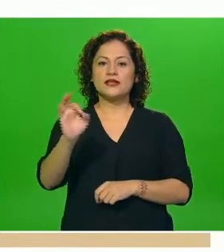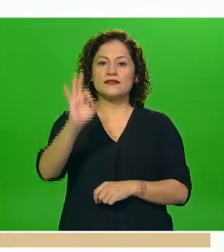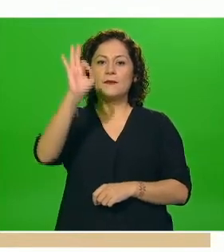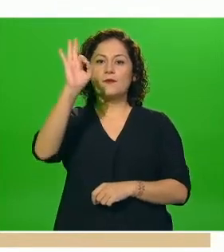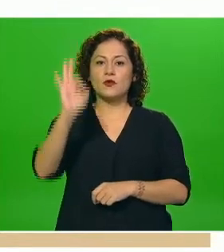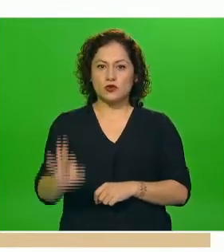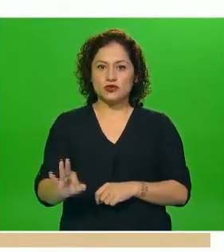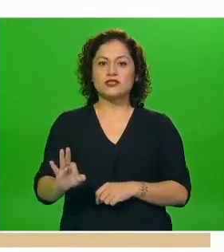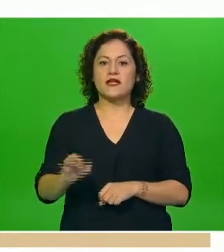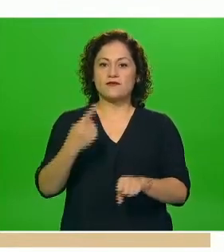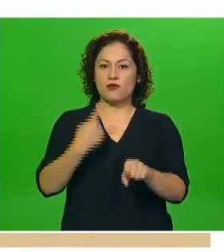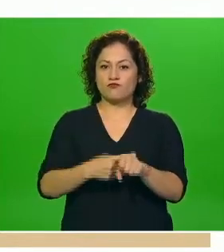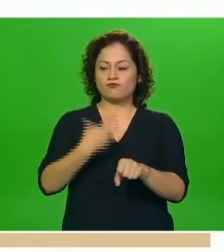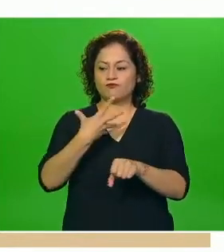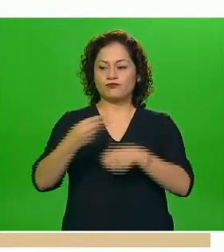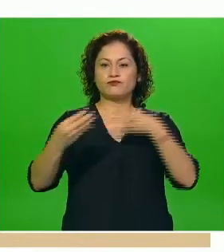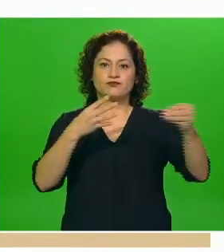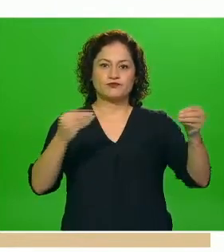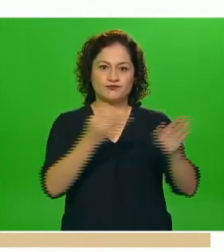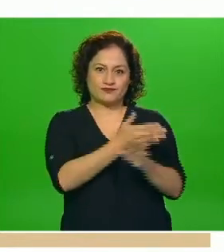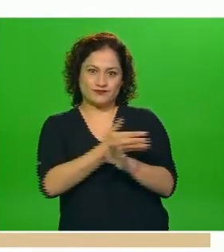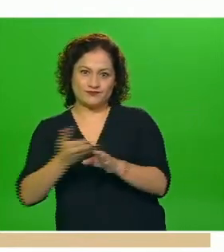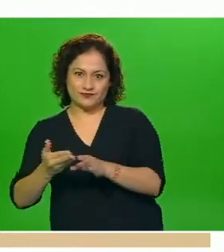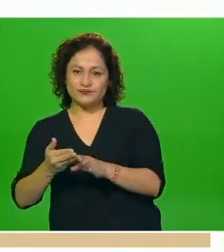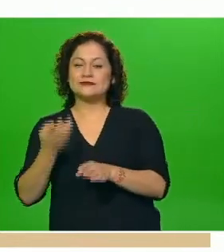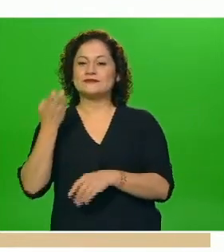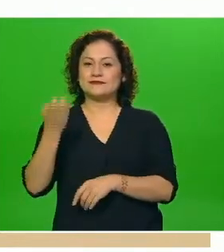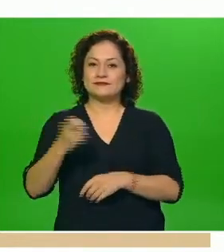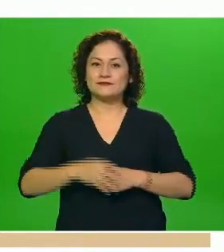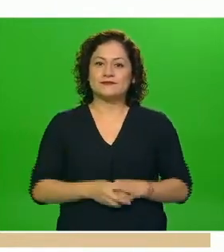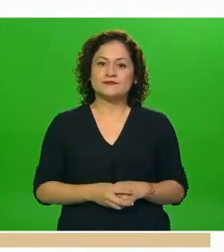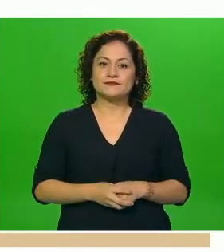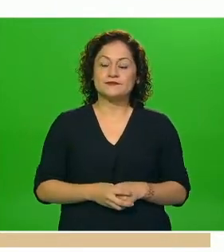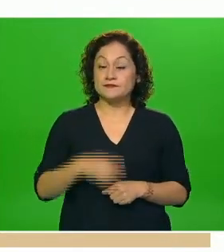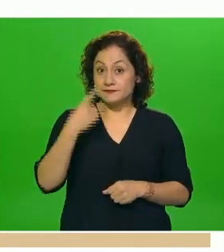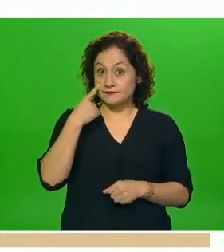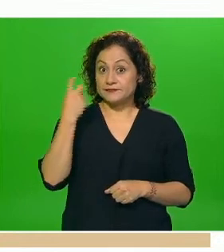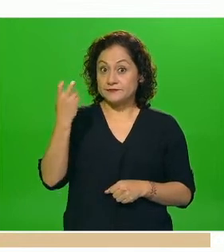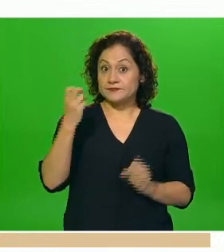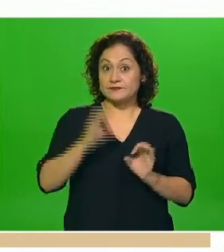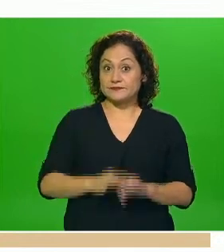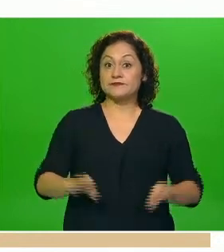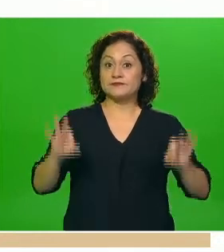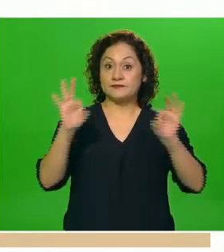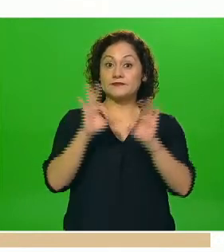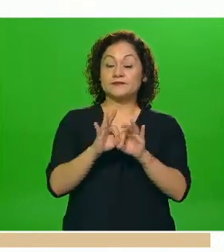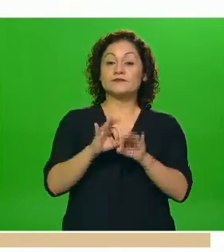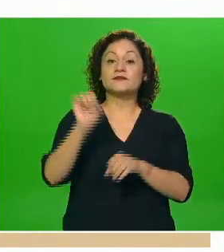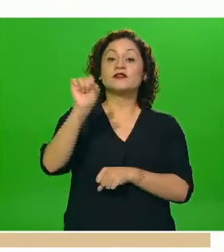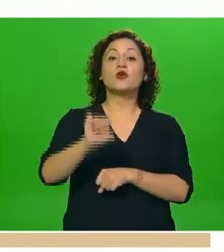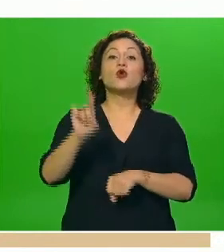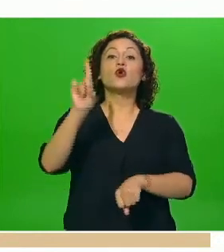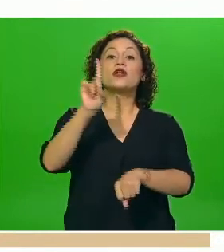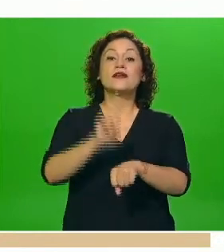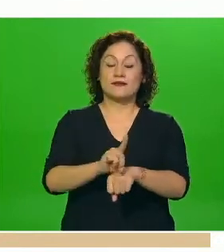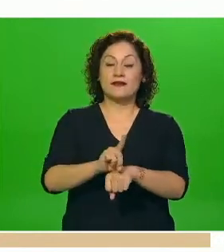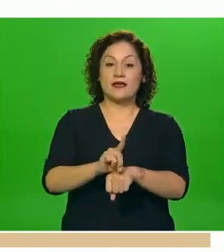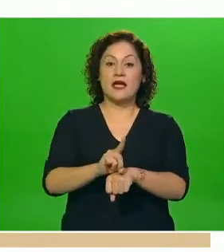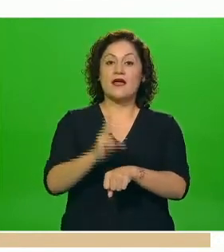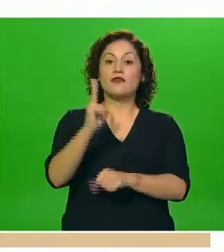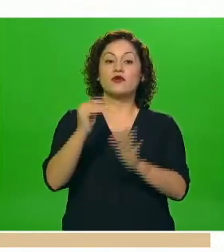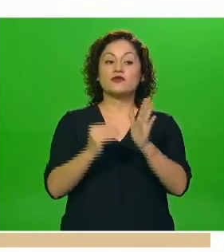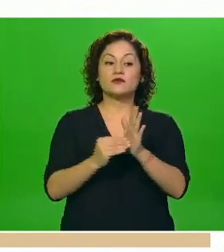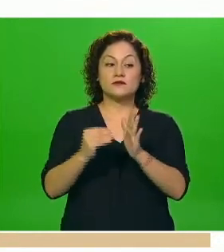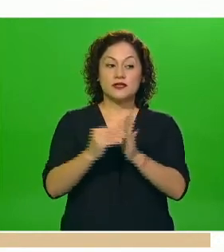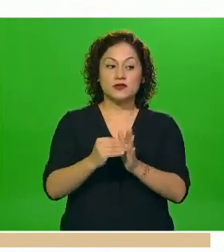epidemia global esto es muy importante ustedes lo pueden observar también que para el día de hoy tenemos dos millones quinientos